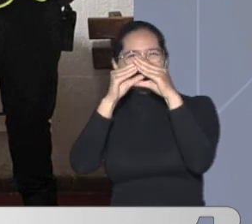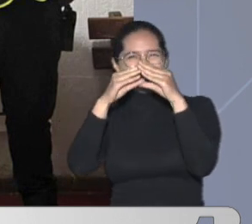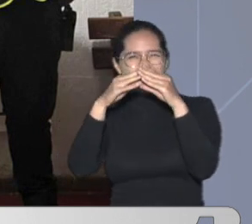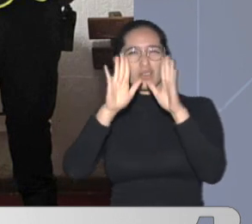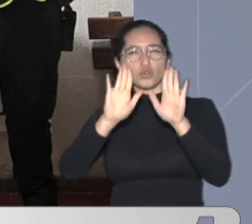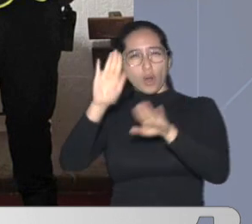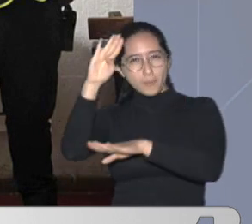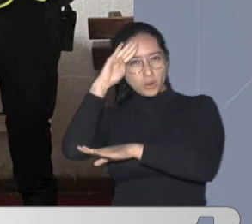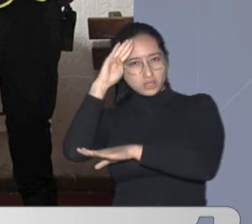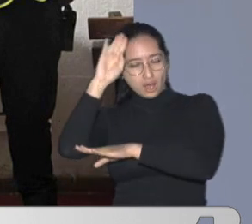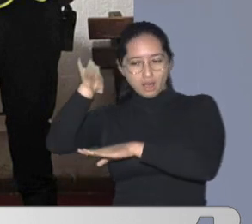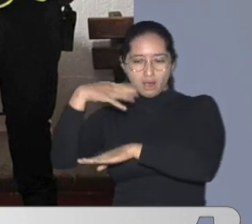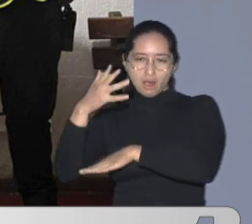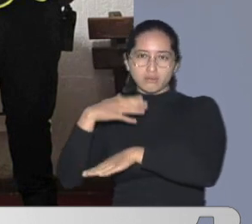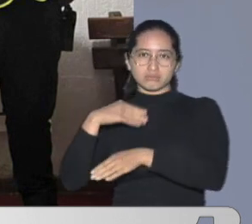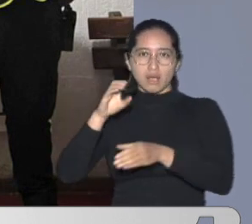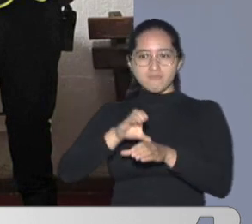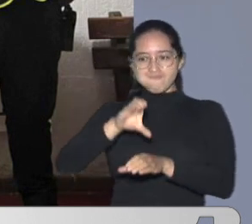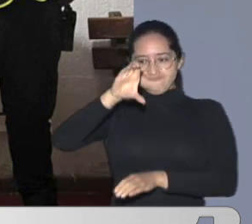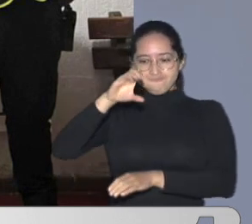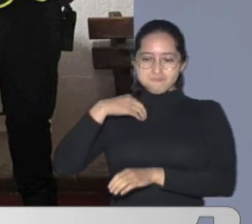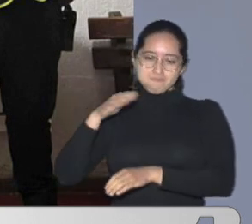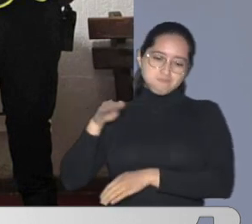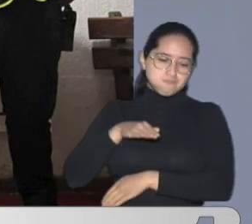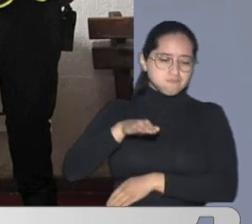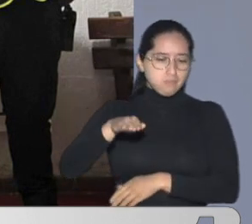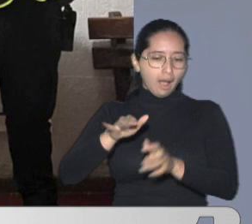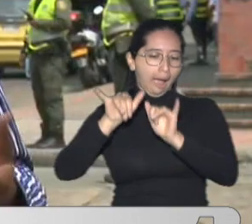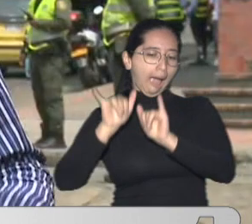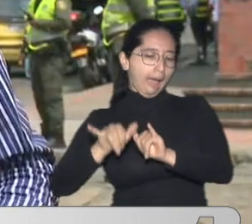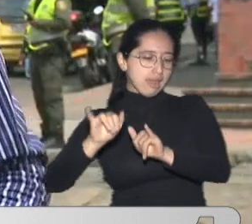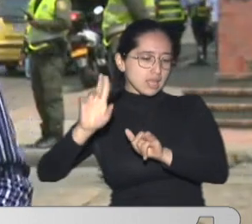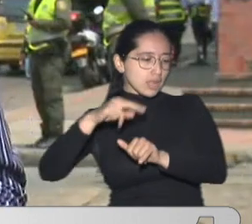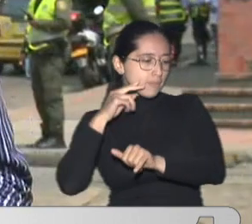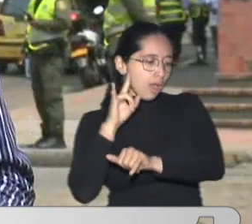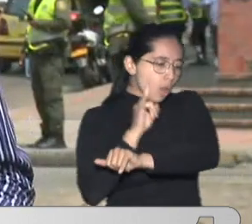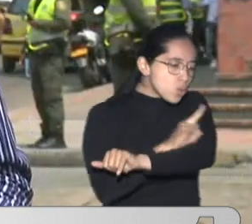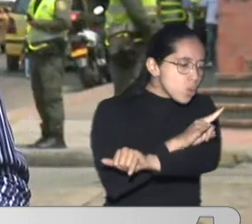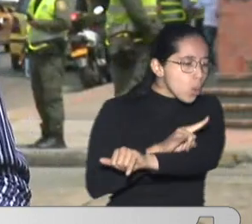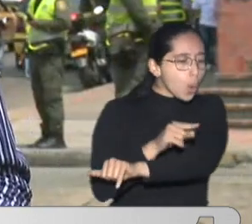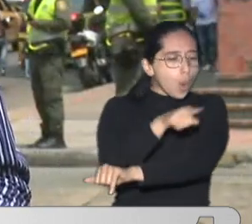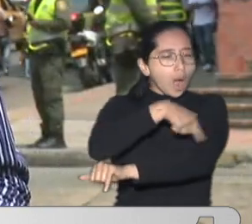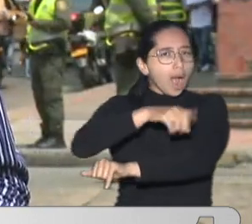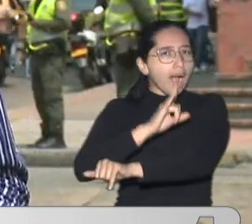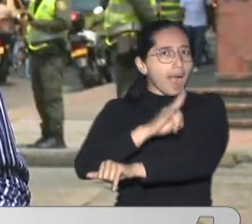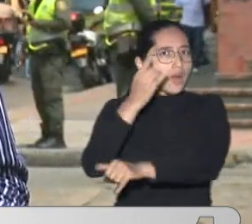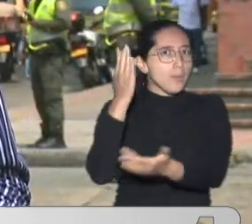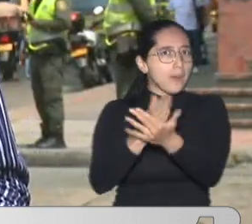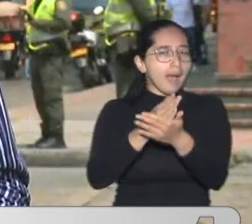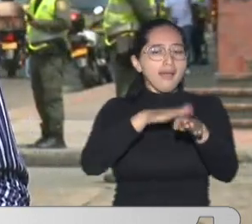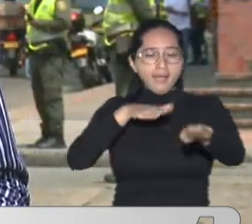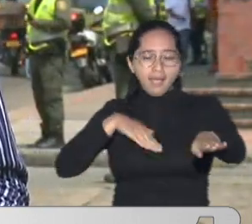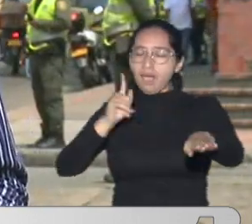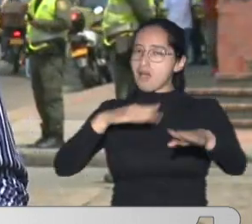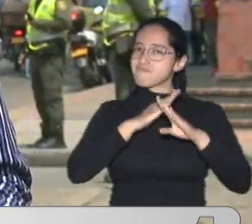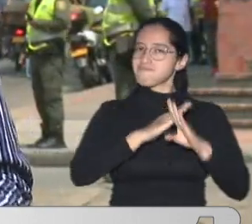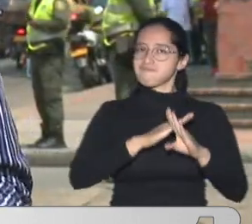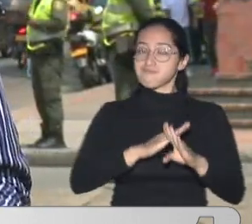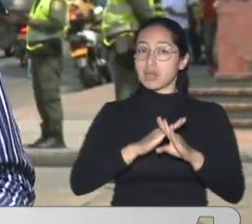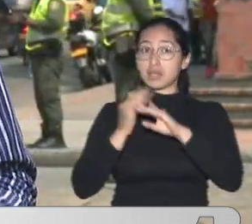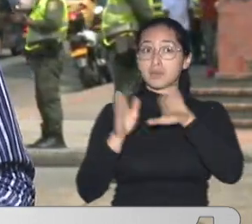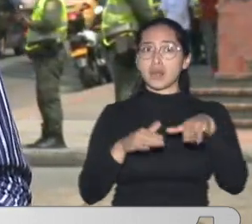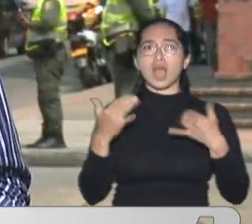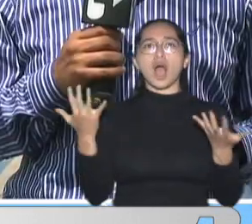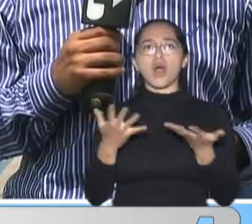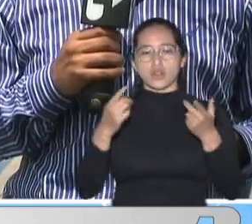acercar Y poder La respectiva denuncia En otras noticias También en un operativo Que se desarrolló Desde muy temprano En el norte de la